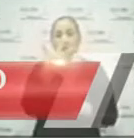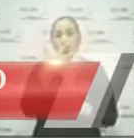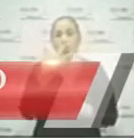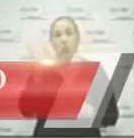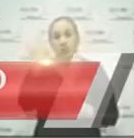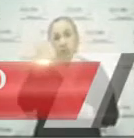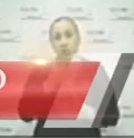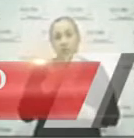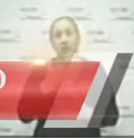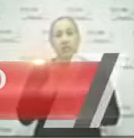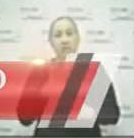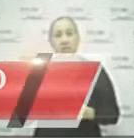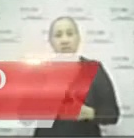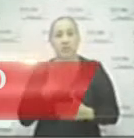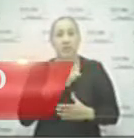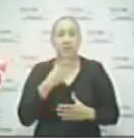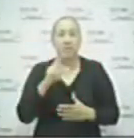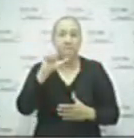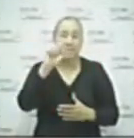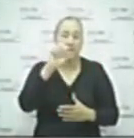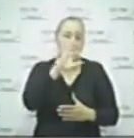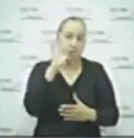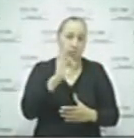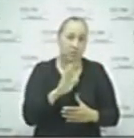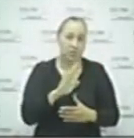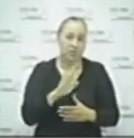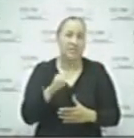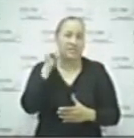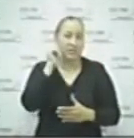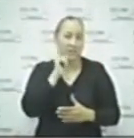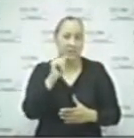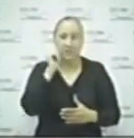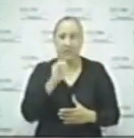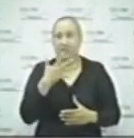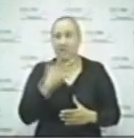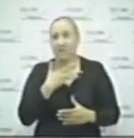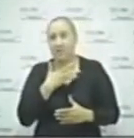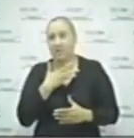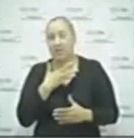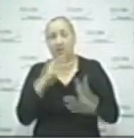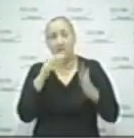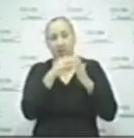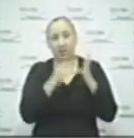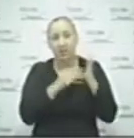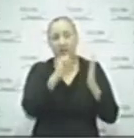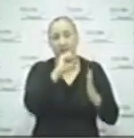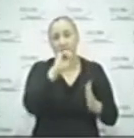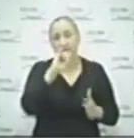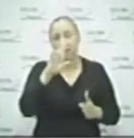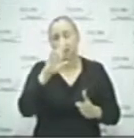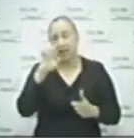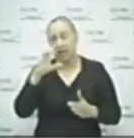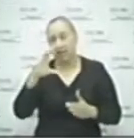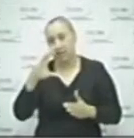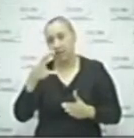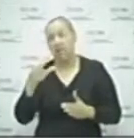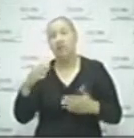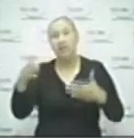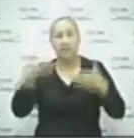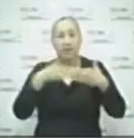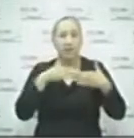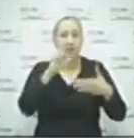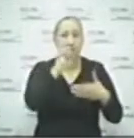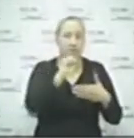la noche, con un aforo máximo del 20%, siempre y cuando tengan su registro ante el CIREC y permanecerán cerrados